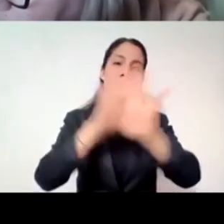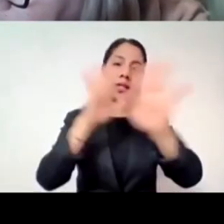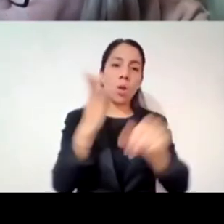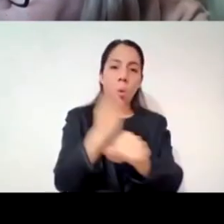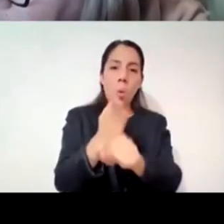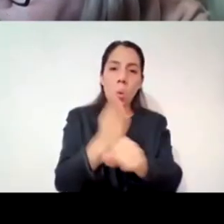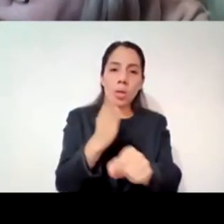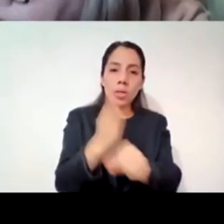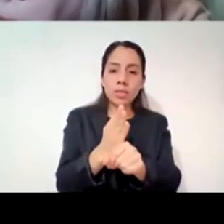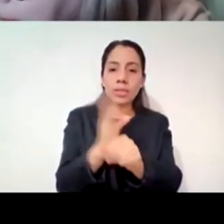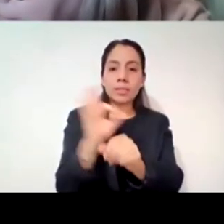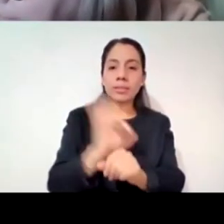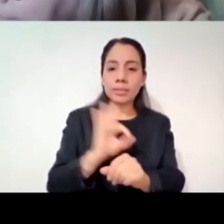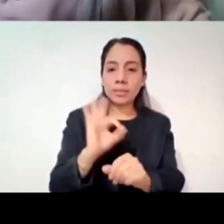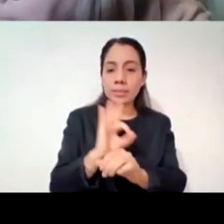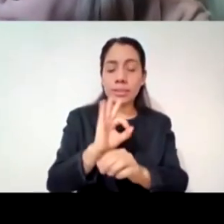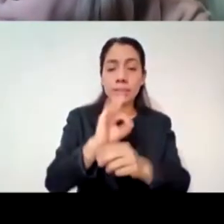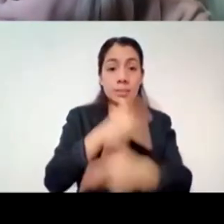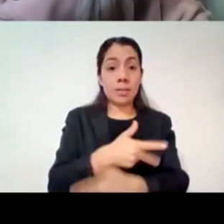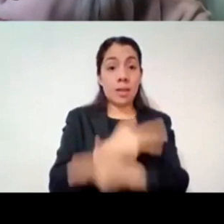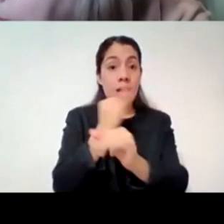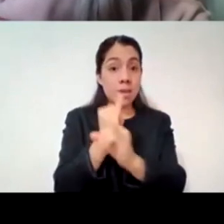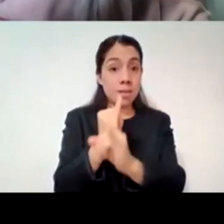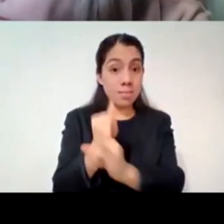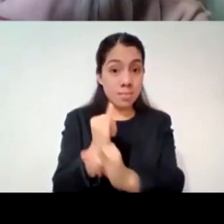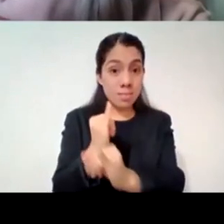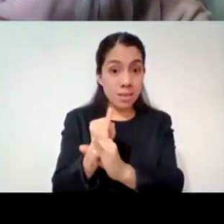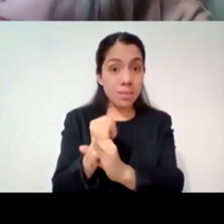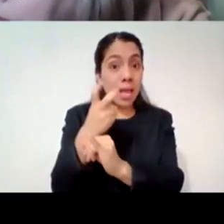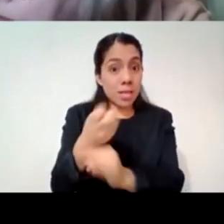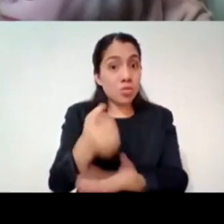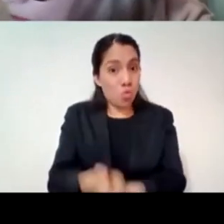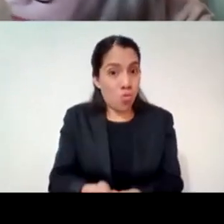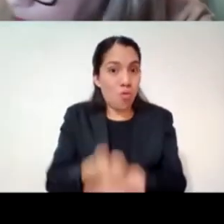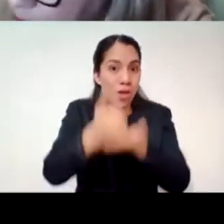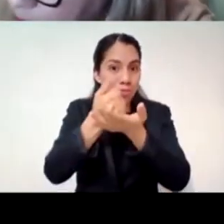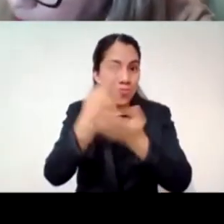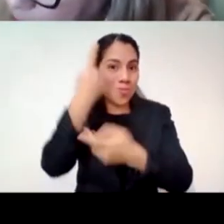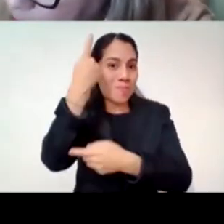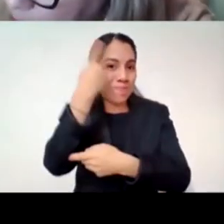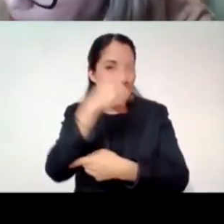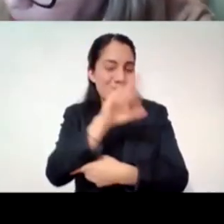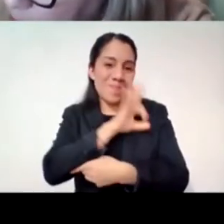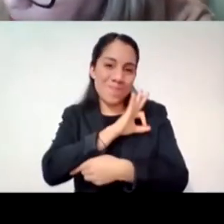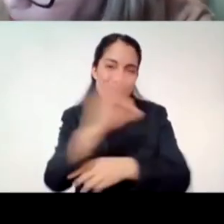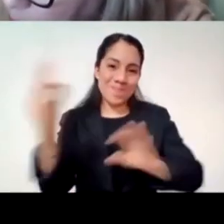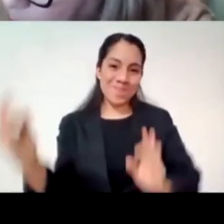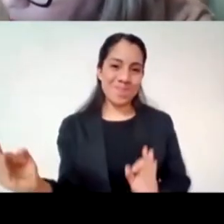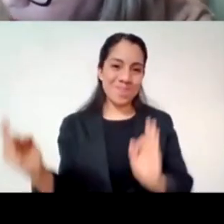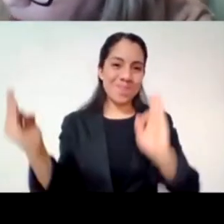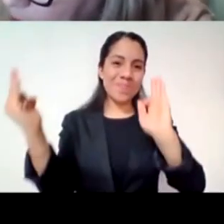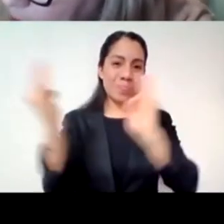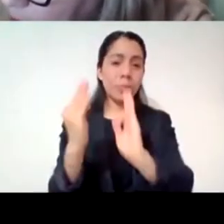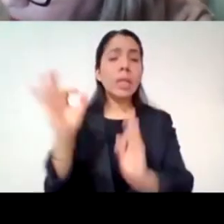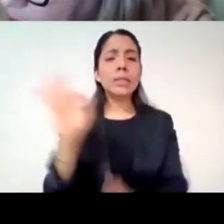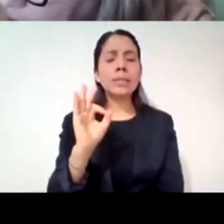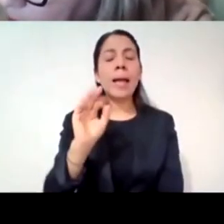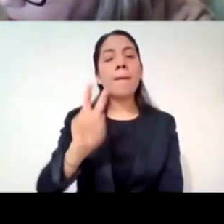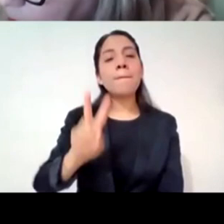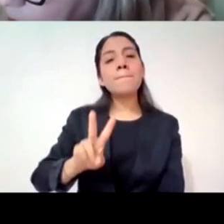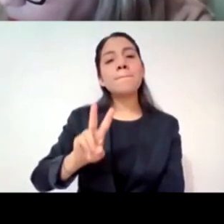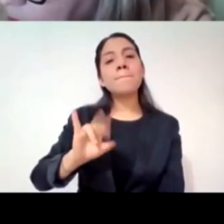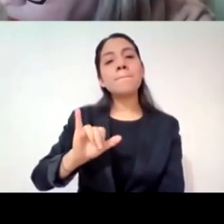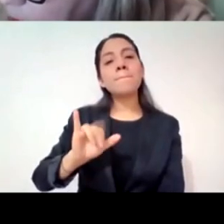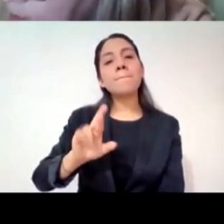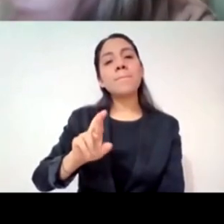es una gran herramienta y una posibilidad de acercamiento porque como bien dijo Eduardo esto puede llamarse virtual pero al escucharnos